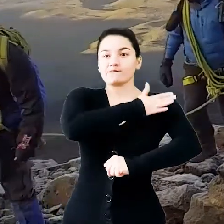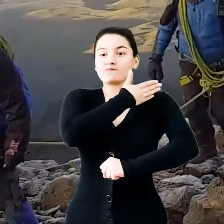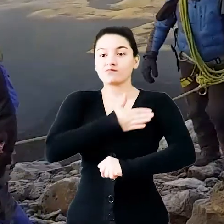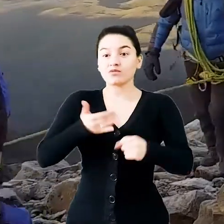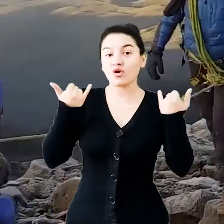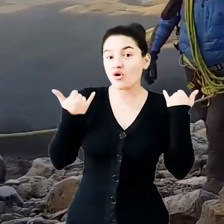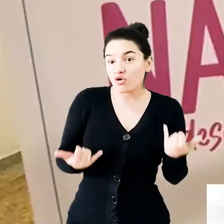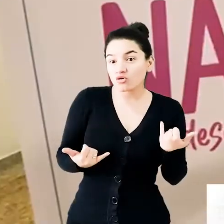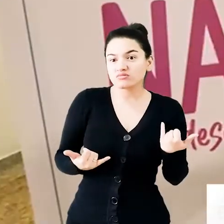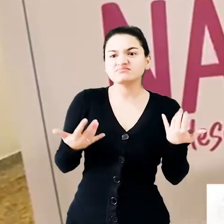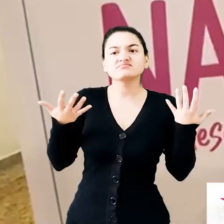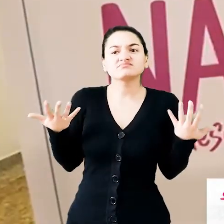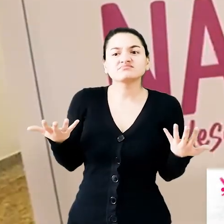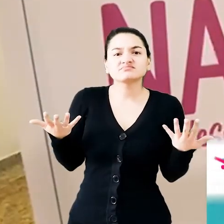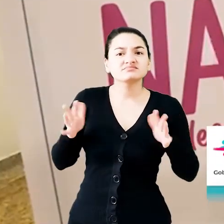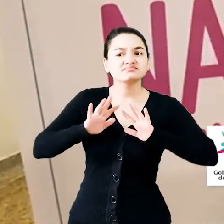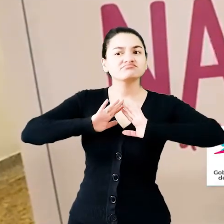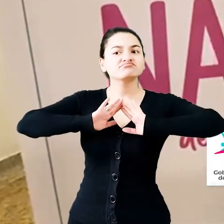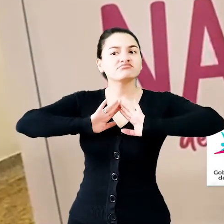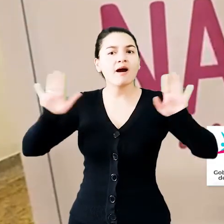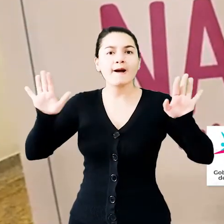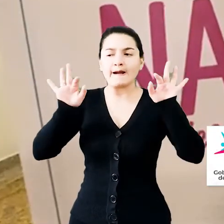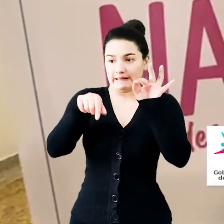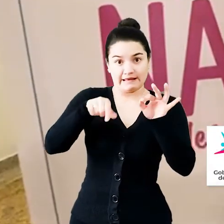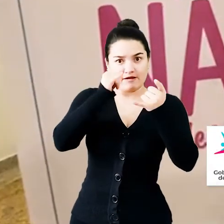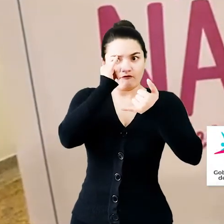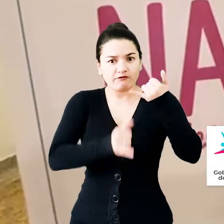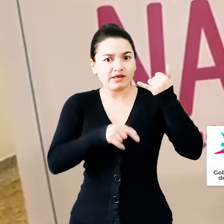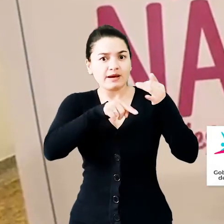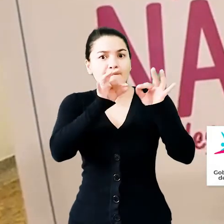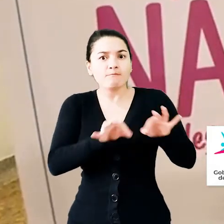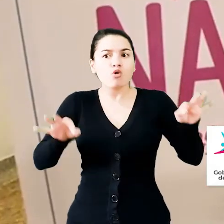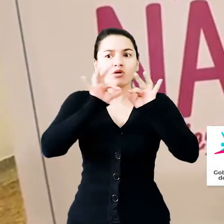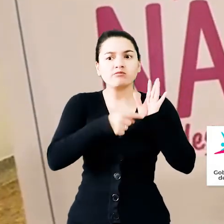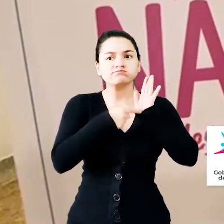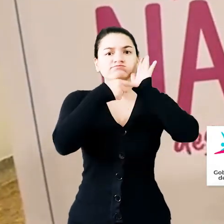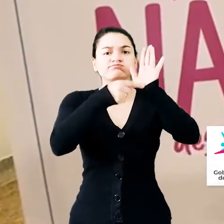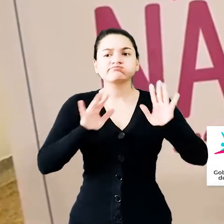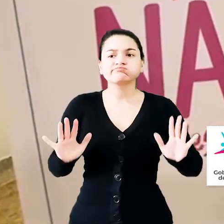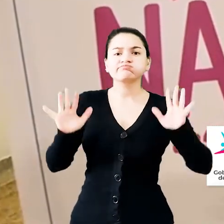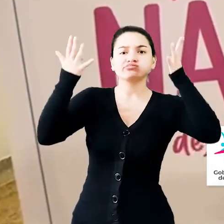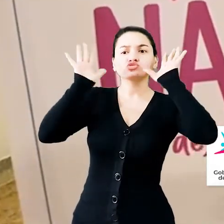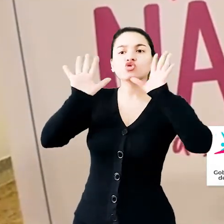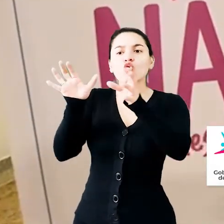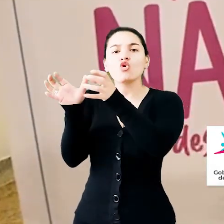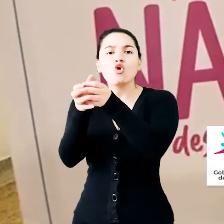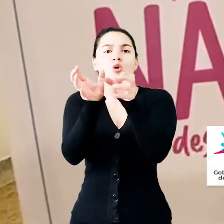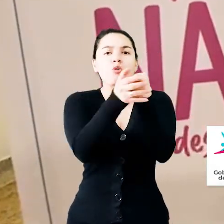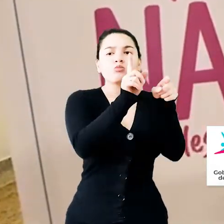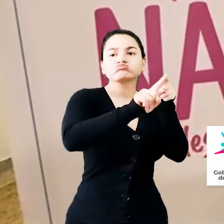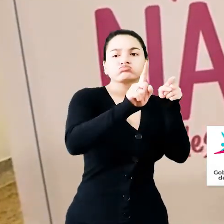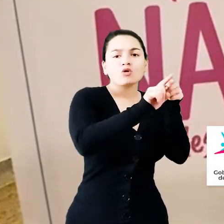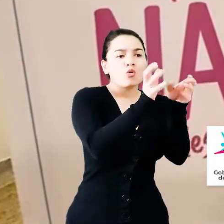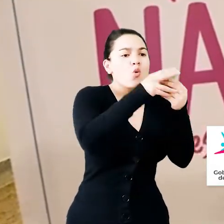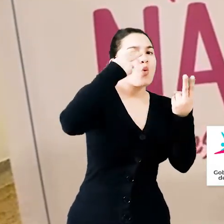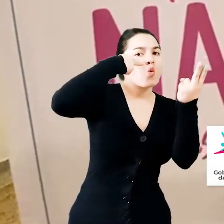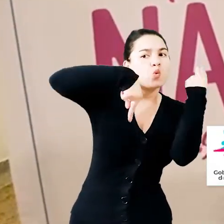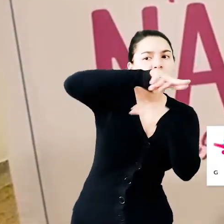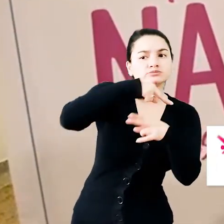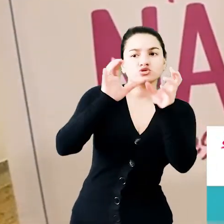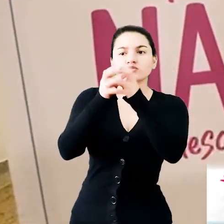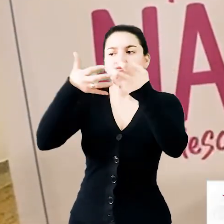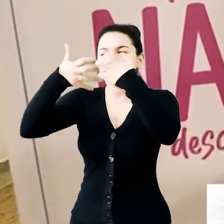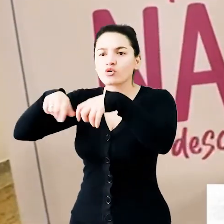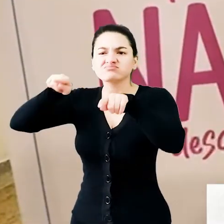Hoy estamos en este escenario tan importante para nuestros empresarios, los operadores del sector turístico y también